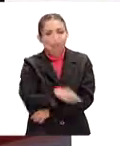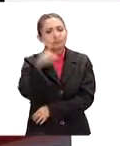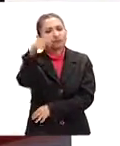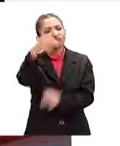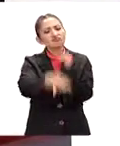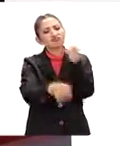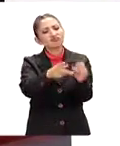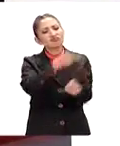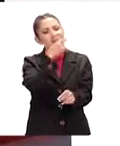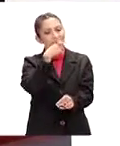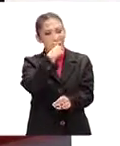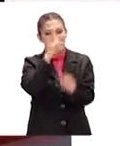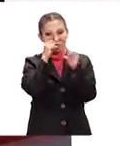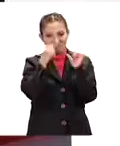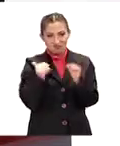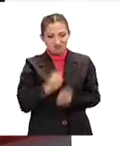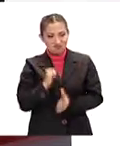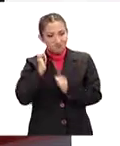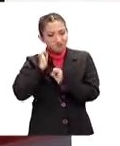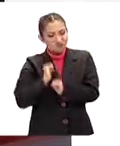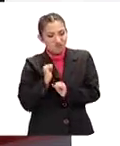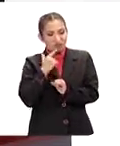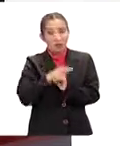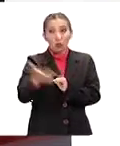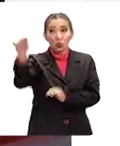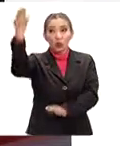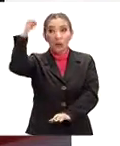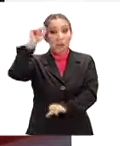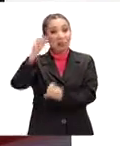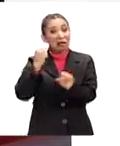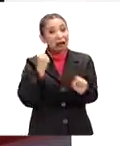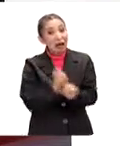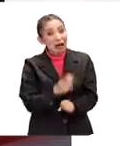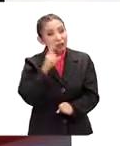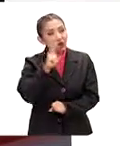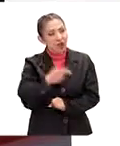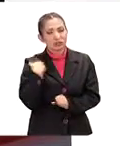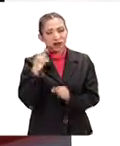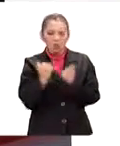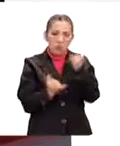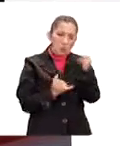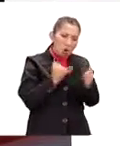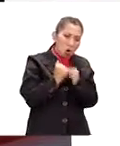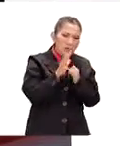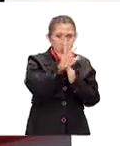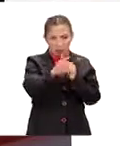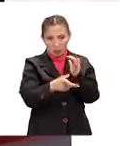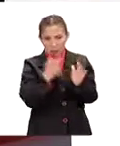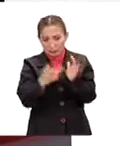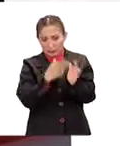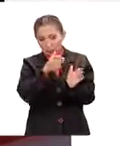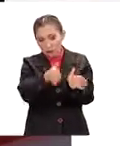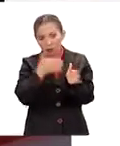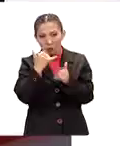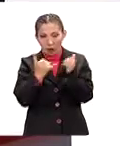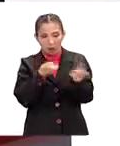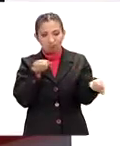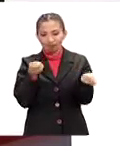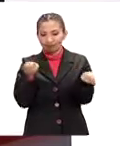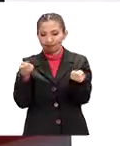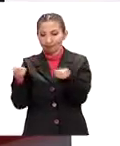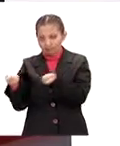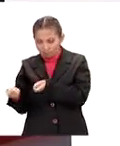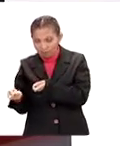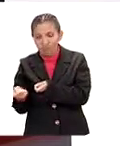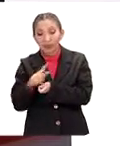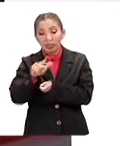La última vez que el bigotón estuvo al frente de las Águilas fue hace 20 años, apenas jugó prácticamente cinco partidos, dirigió mejor dicho cinco